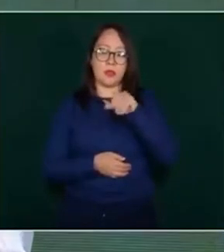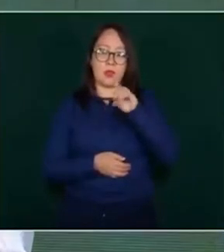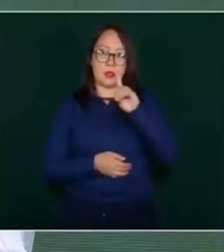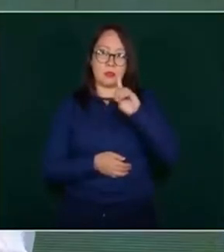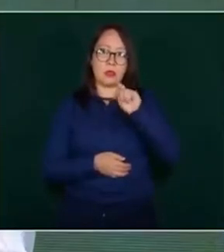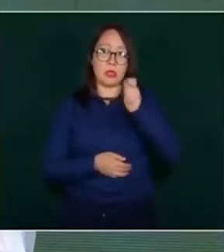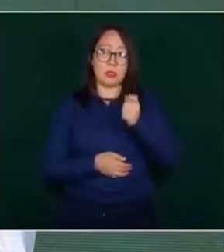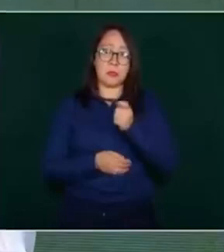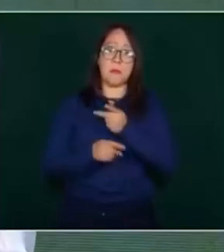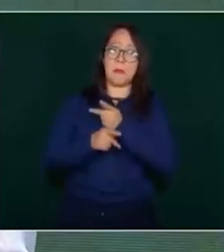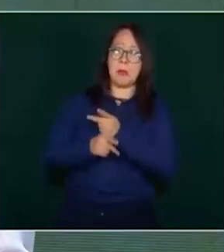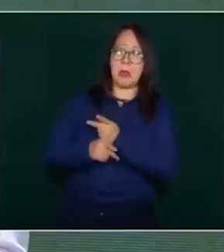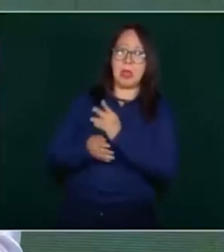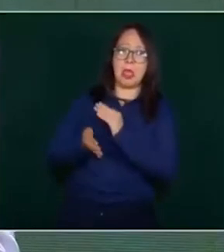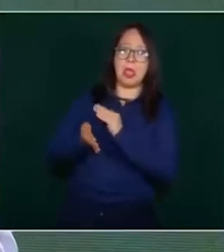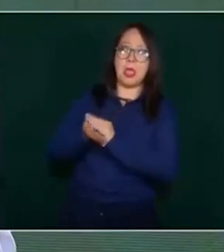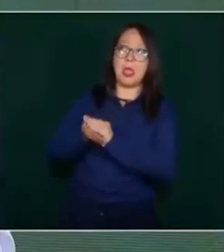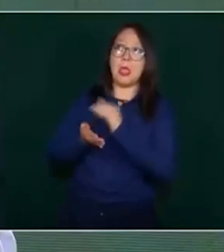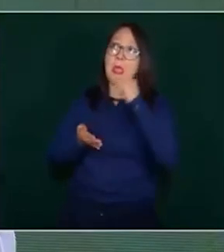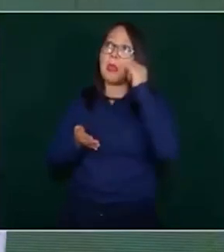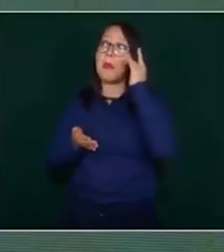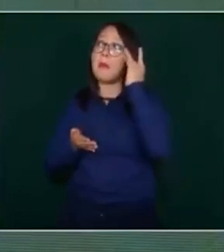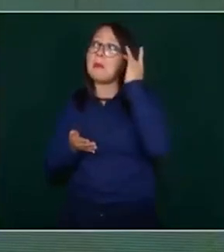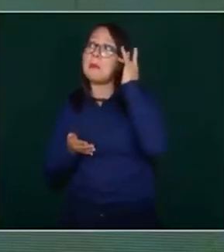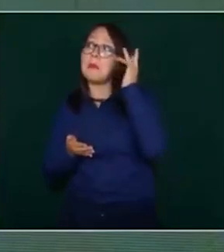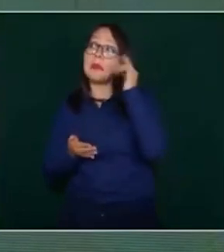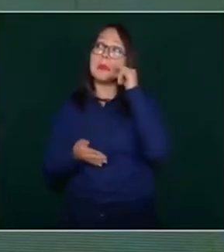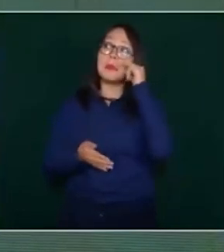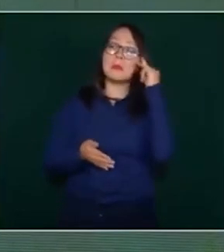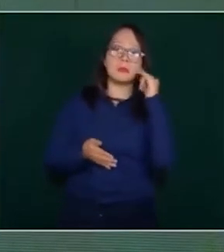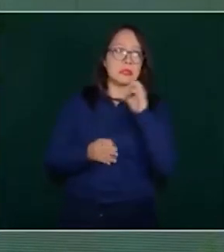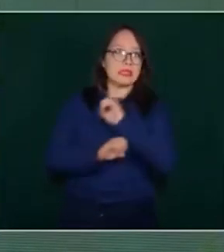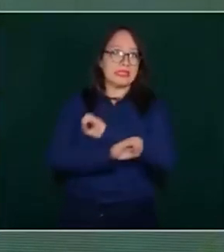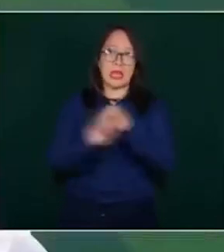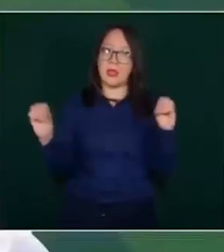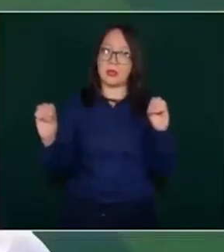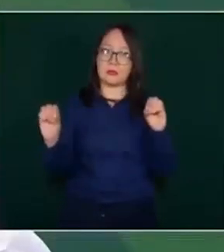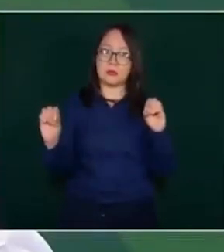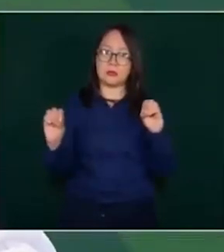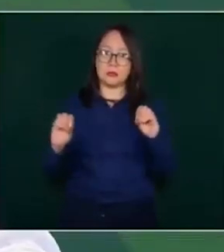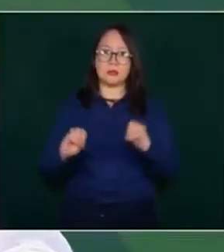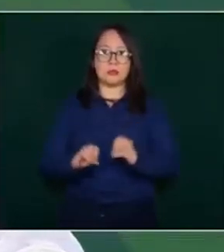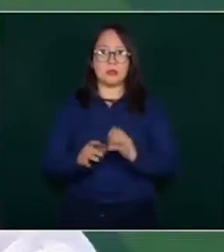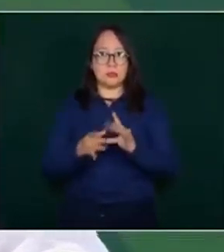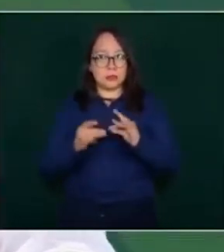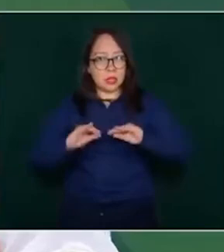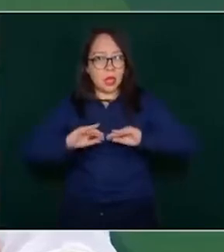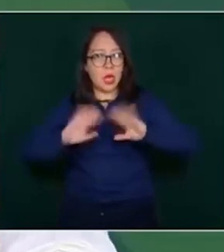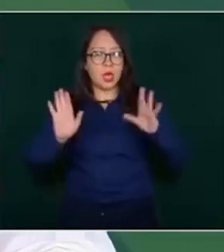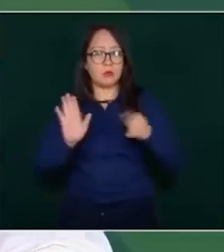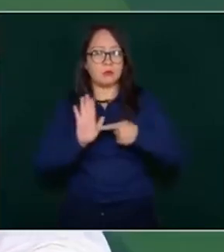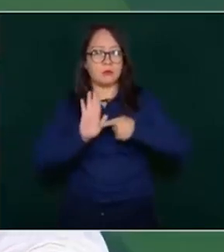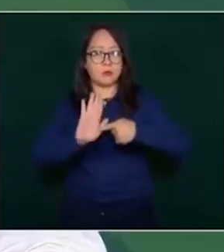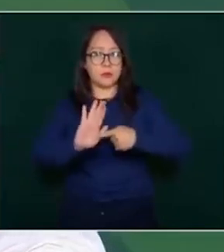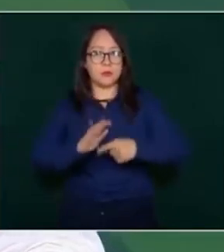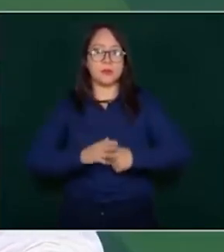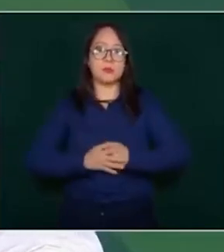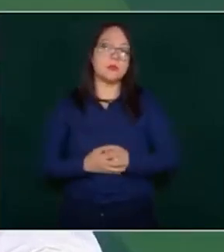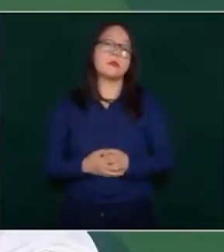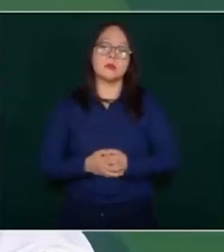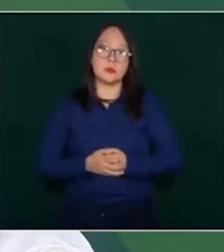en este caso, aunque corresponde al gobierno